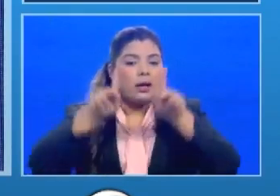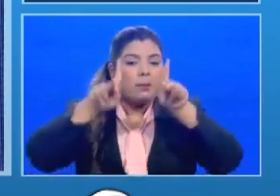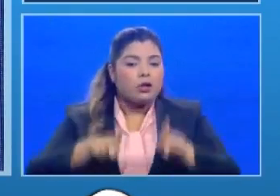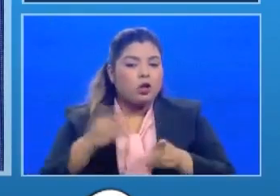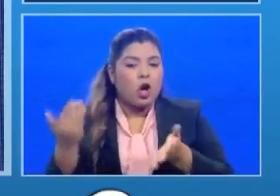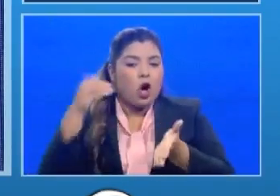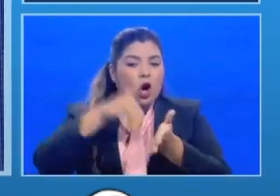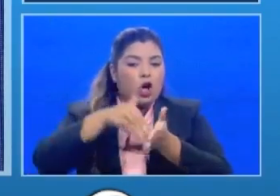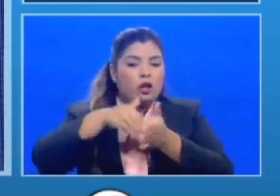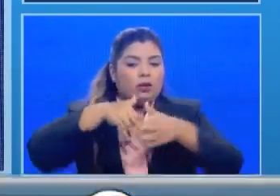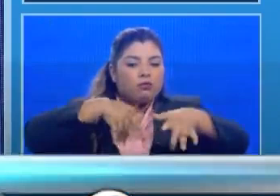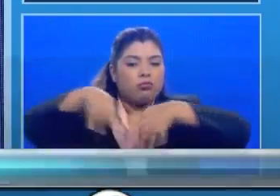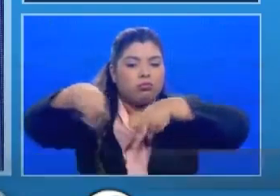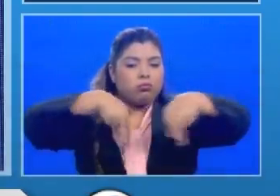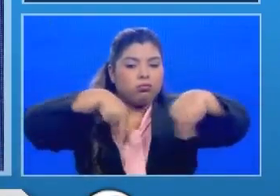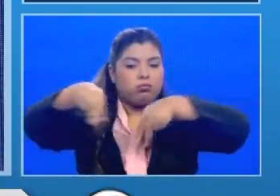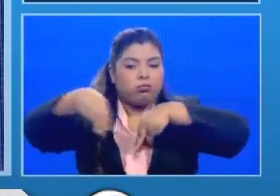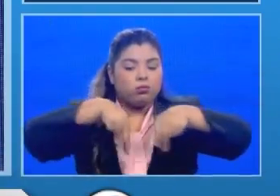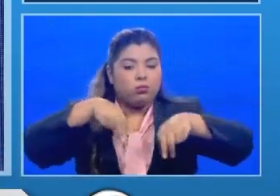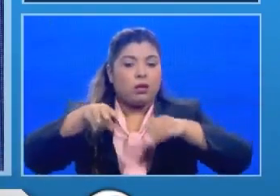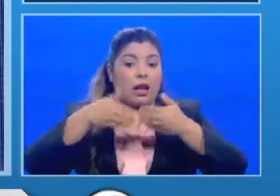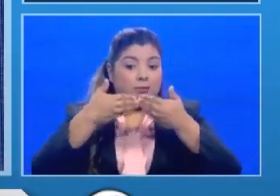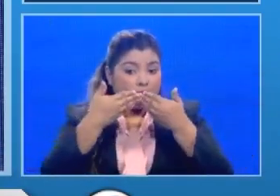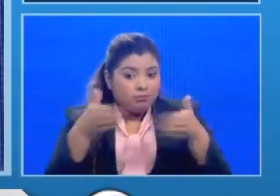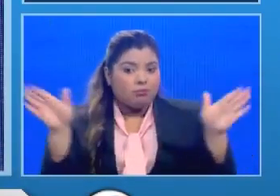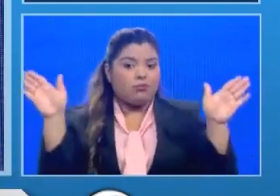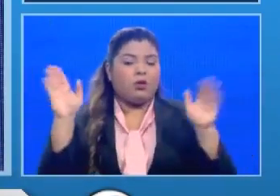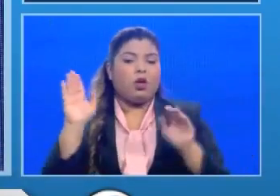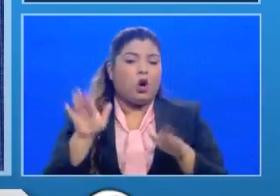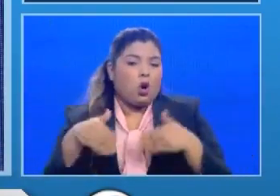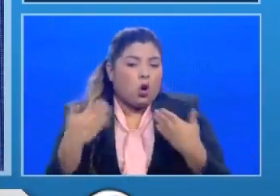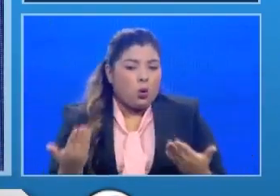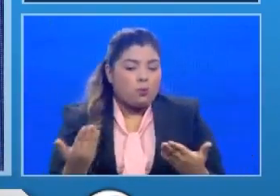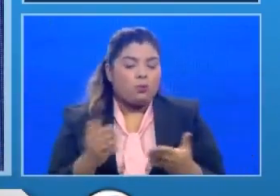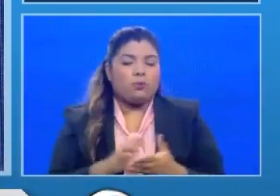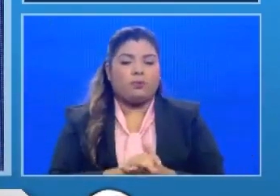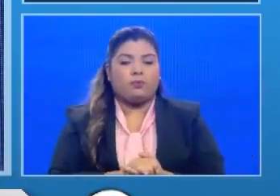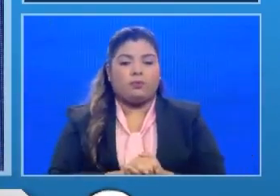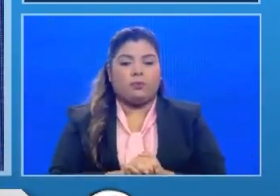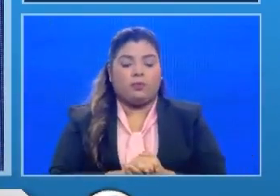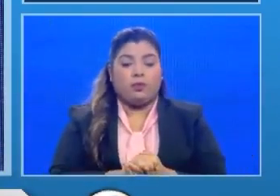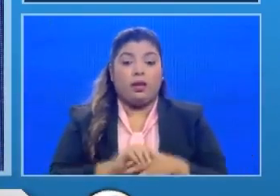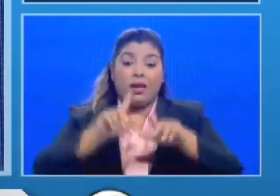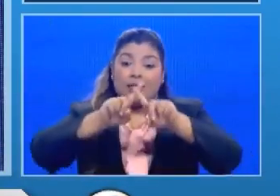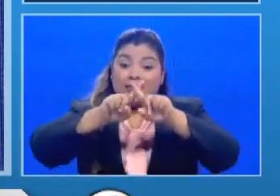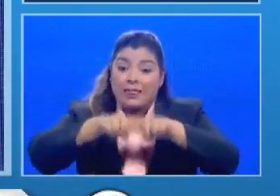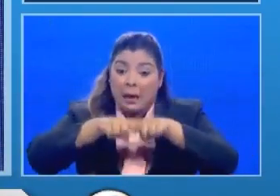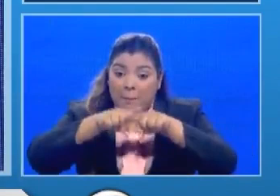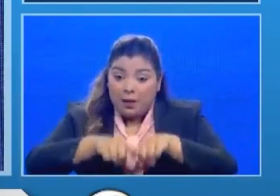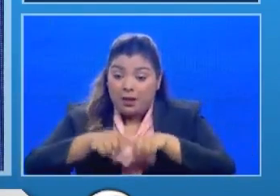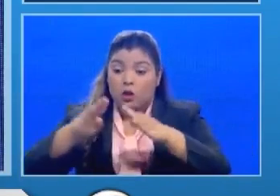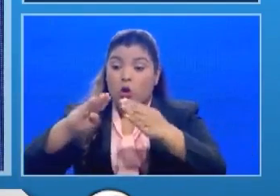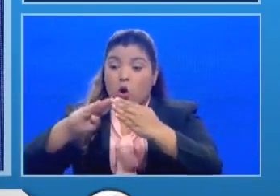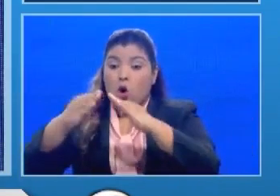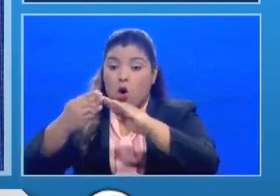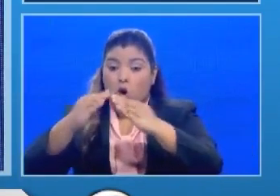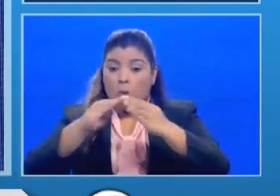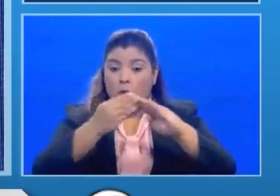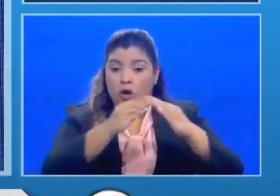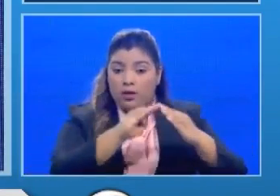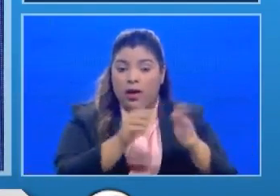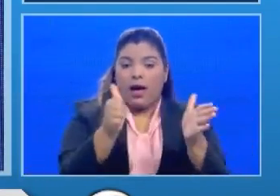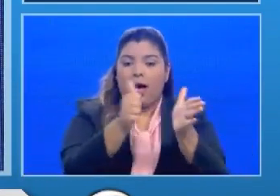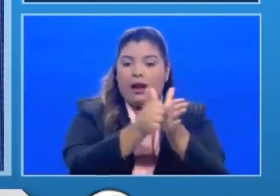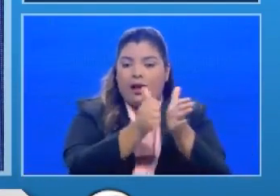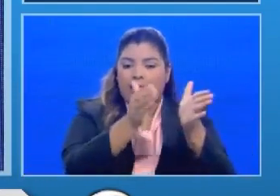presentado al señor presidente entre los lineamientos están que aquellos sectores ya sean municipios o